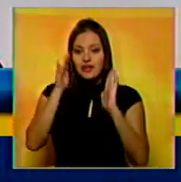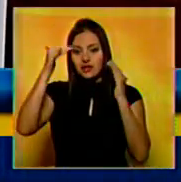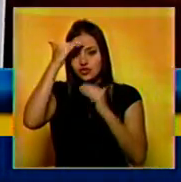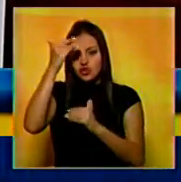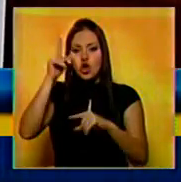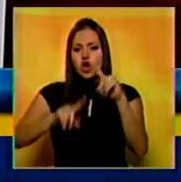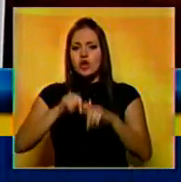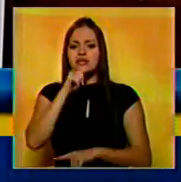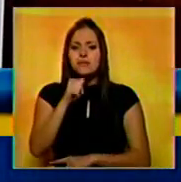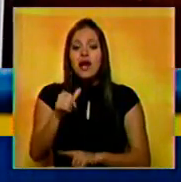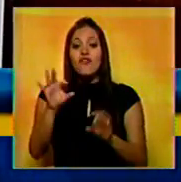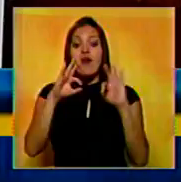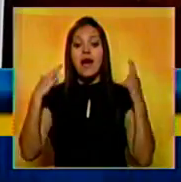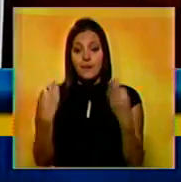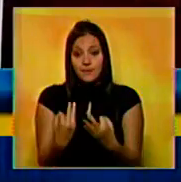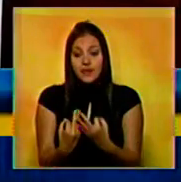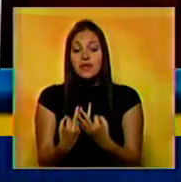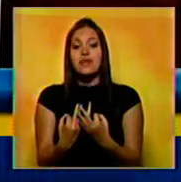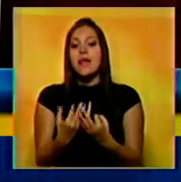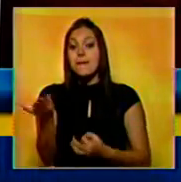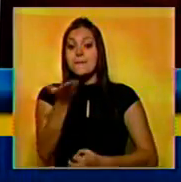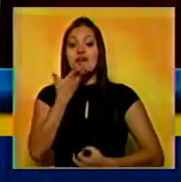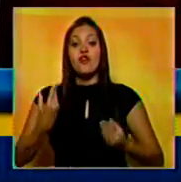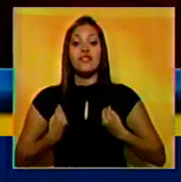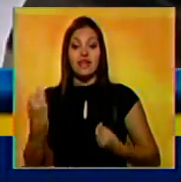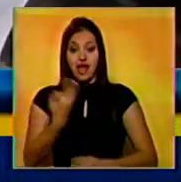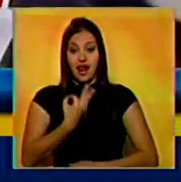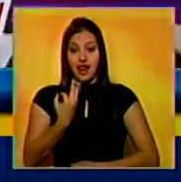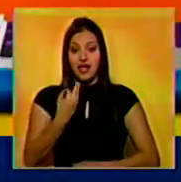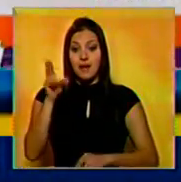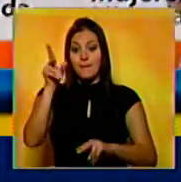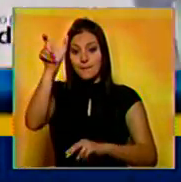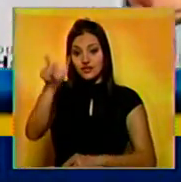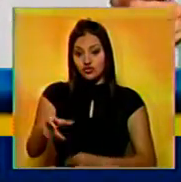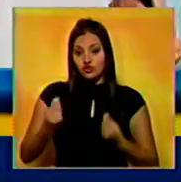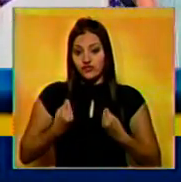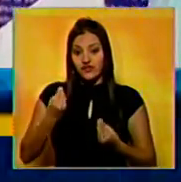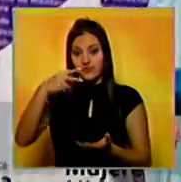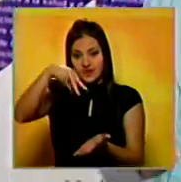casos de violencia en la familia para así ofrecerle una mejor calidad de vida a los mirandinos.